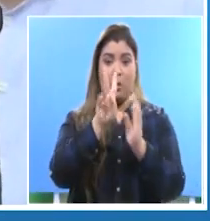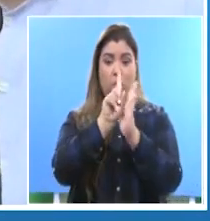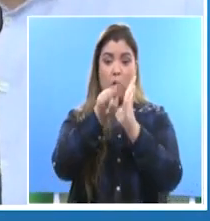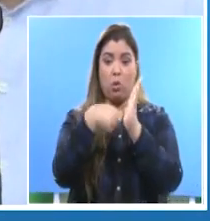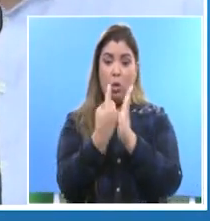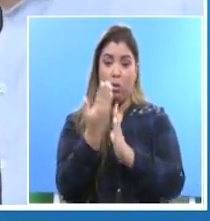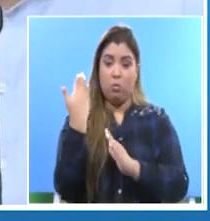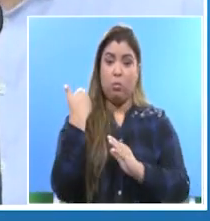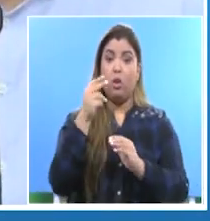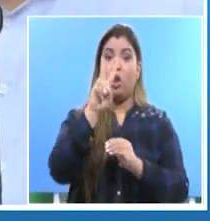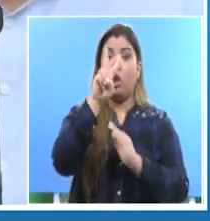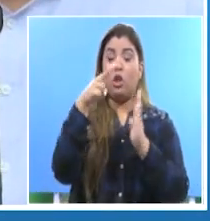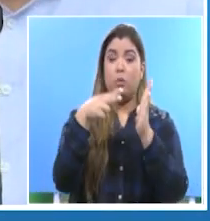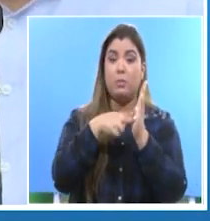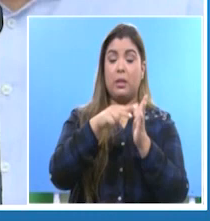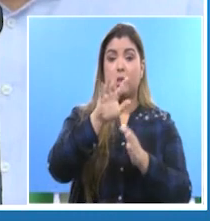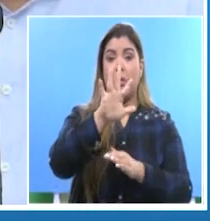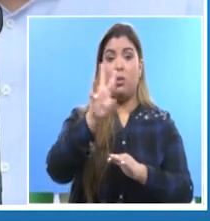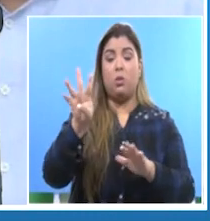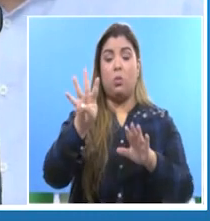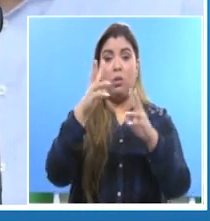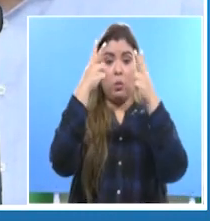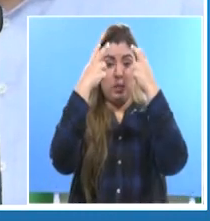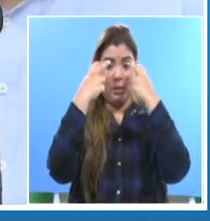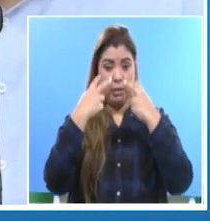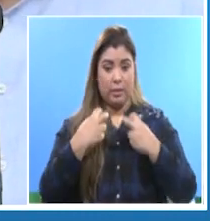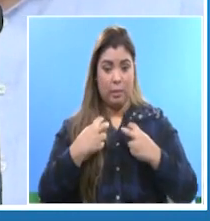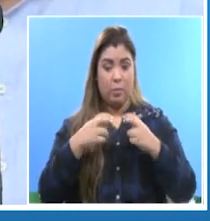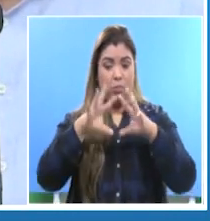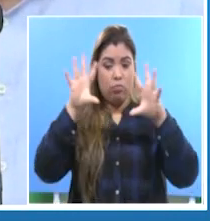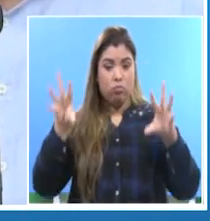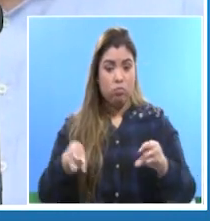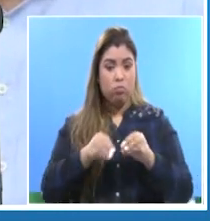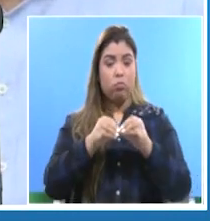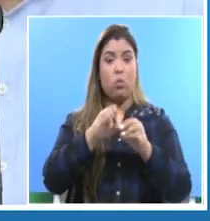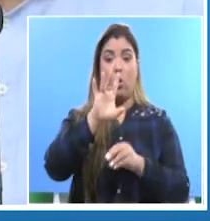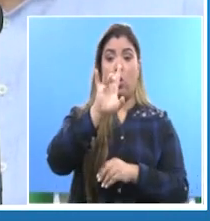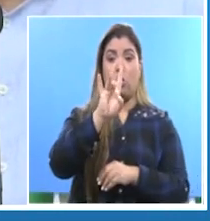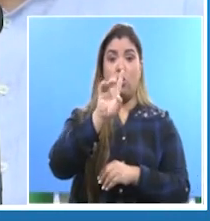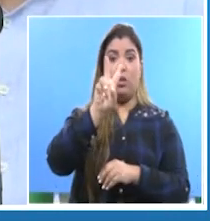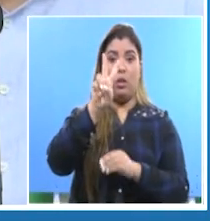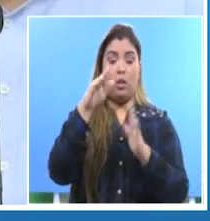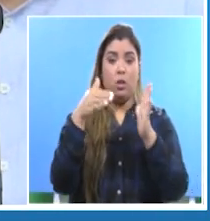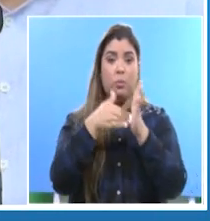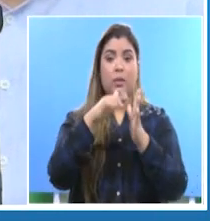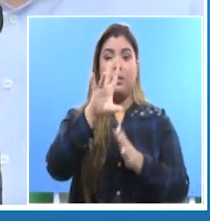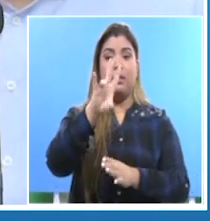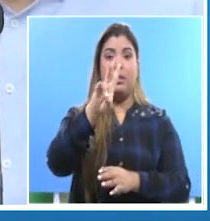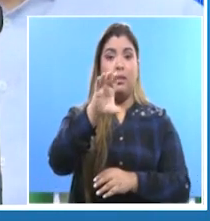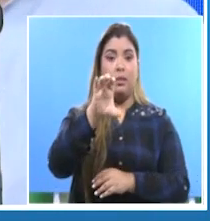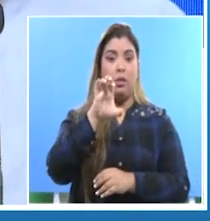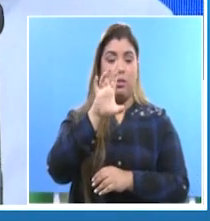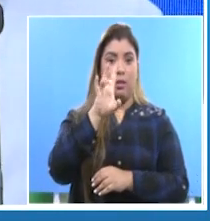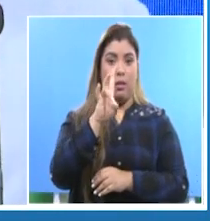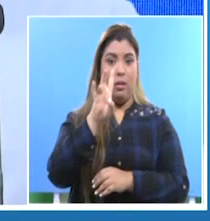.054 pruebas, para un total acumulado de 82.774.